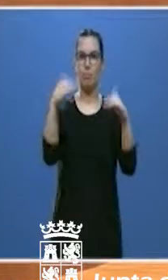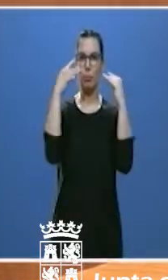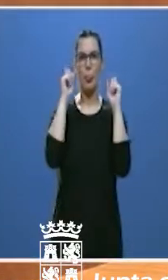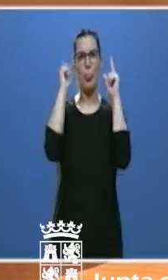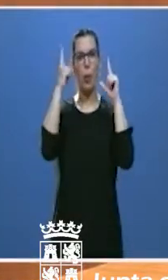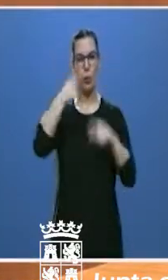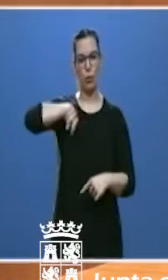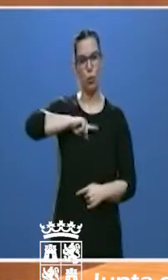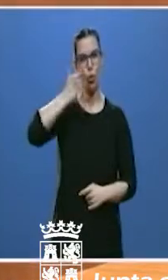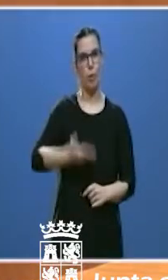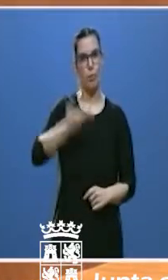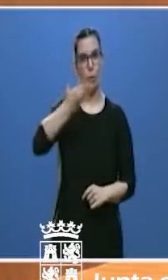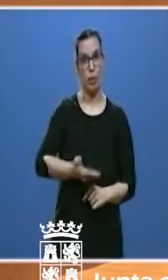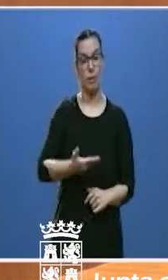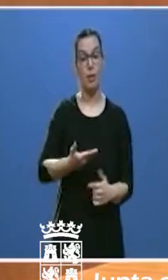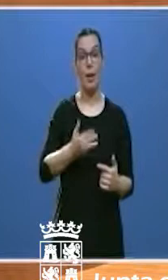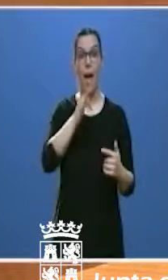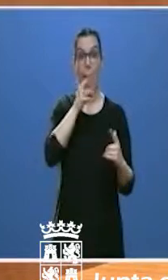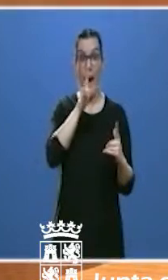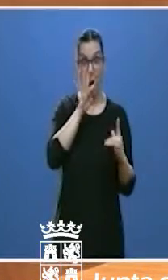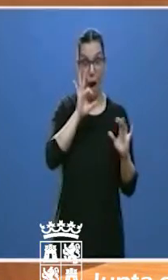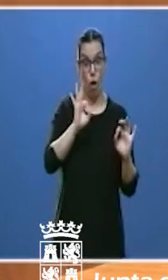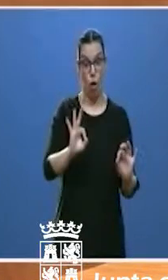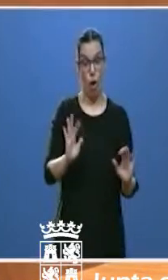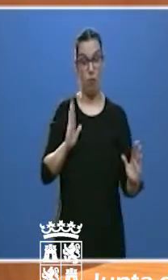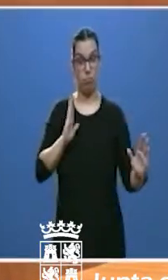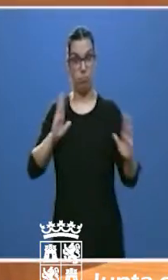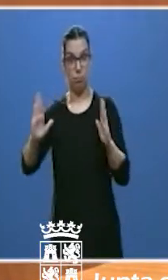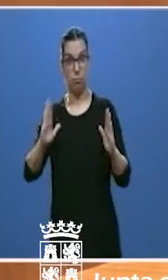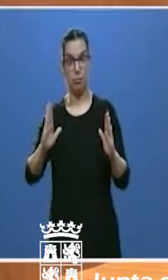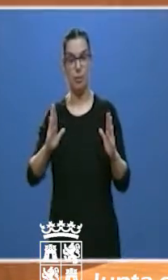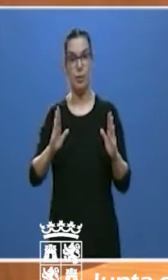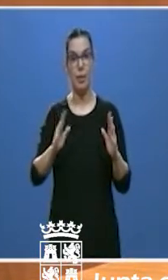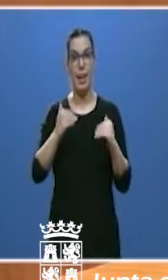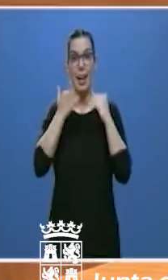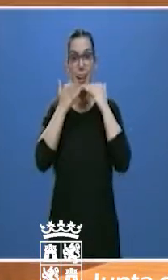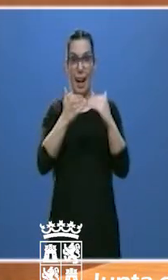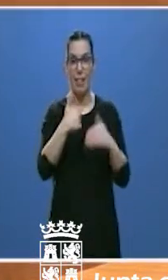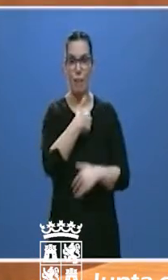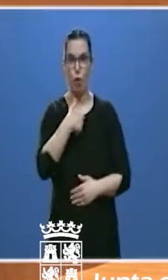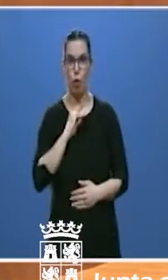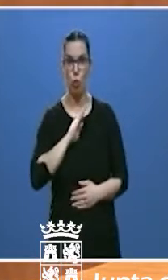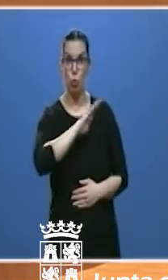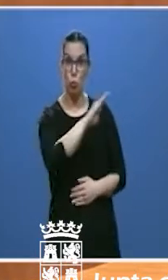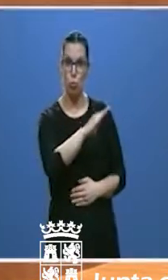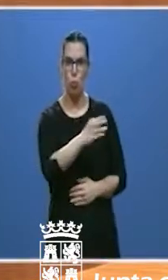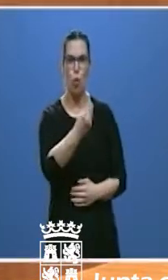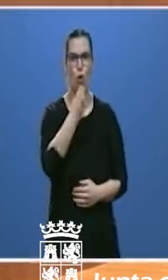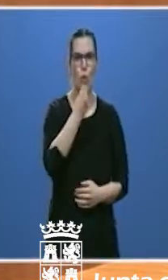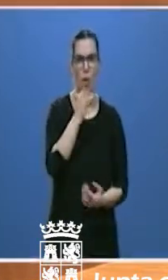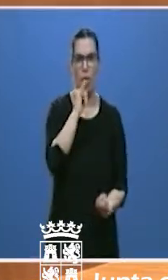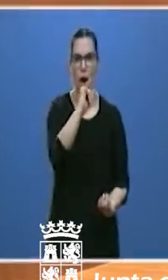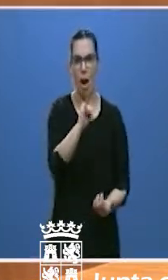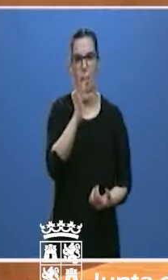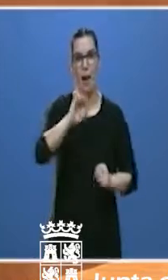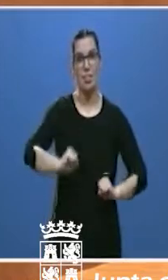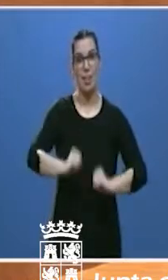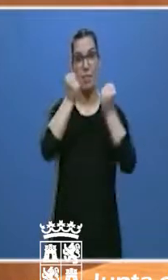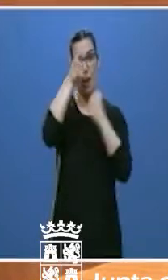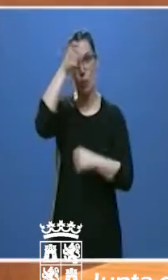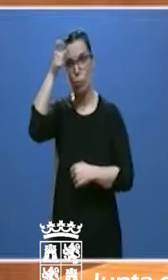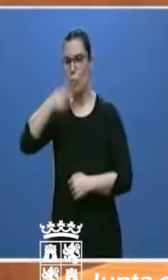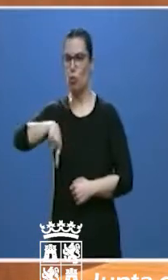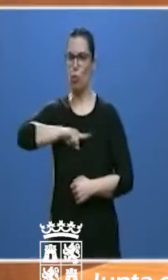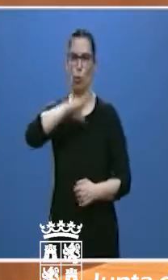abastecimiento alimentario y la supervivencia del medio rural no vamos a olvidar jamás. Desde la Junta les estamos